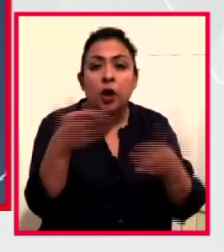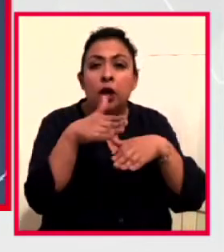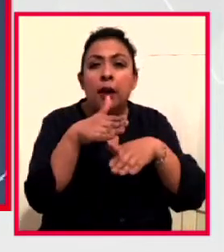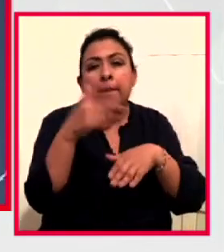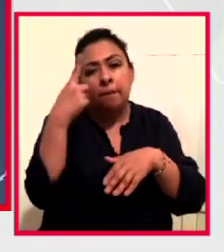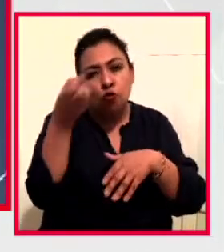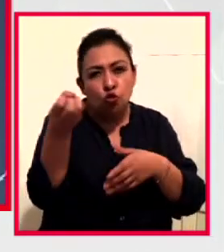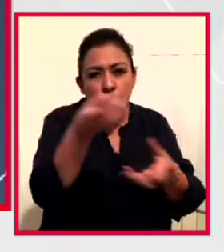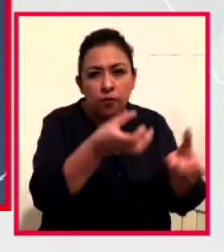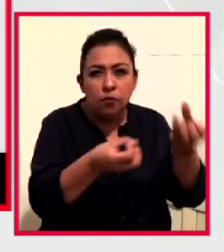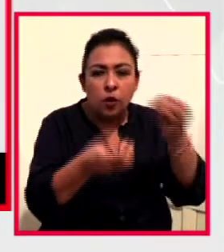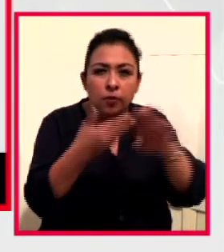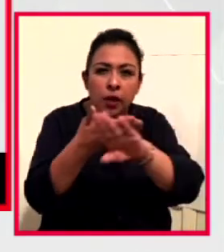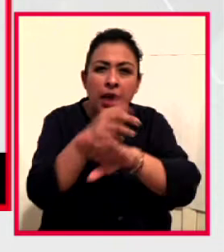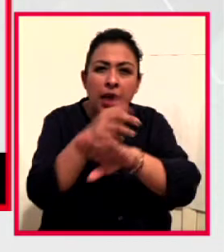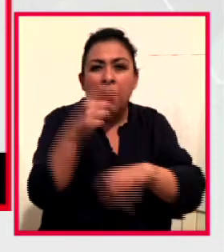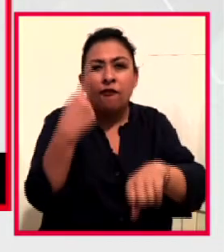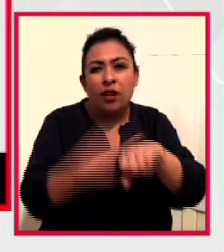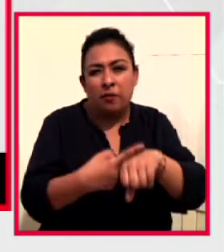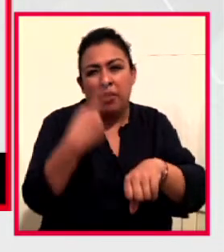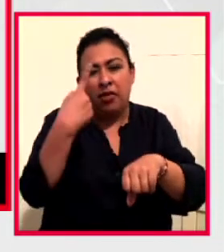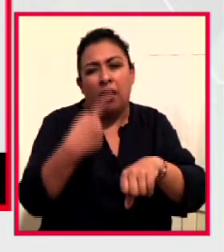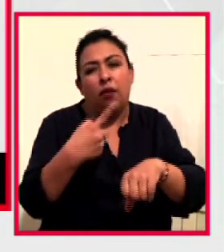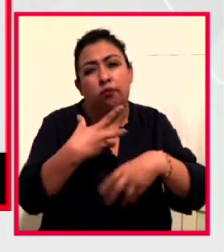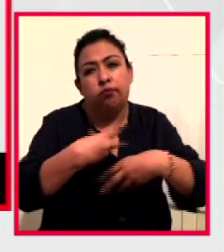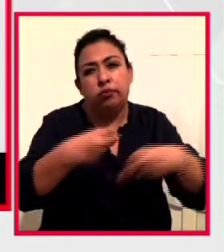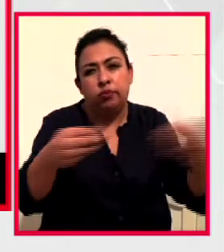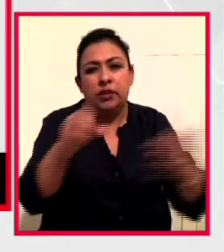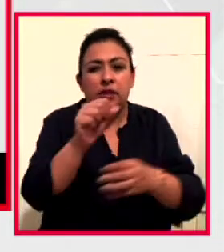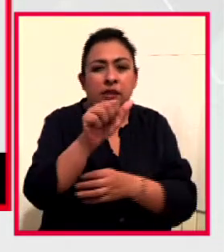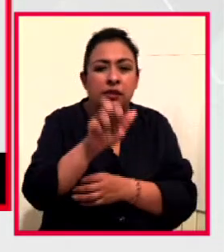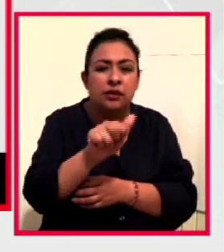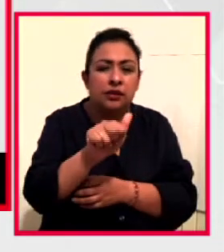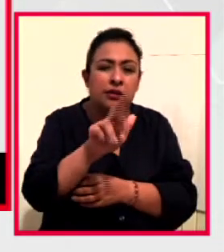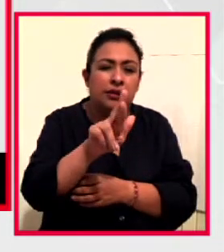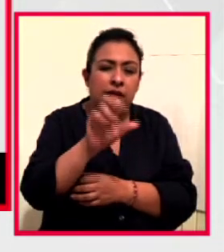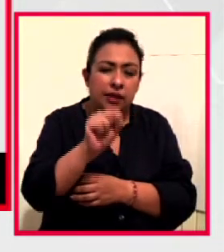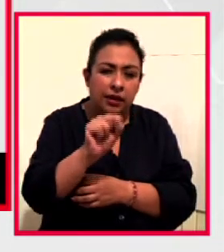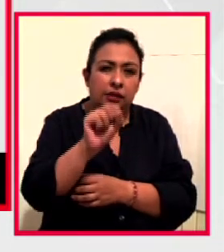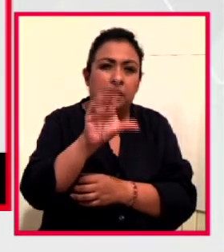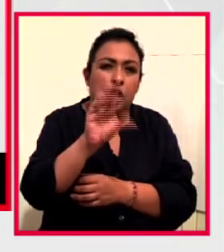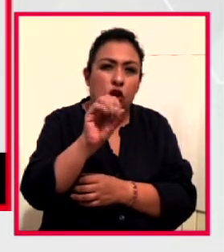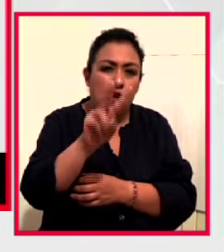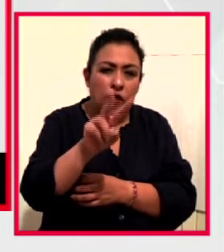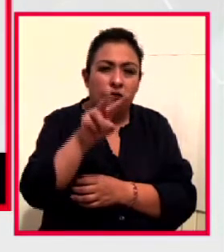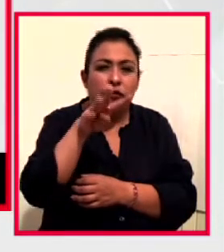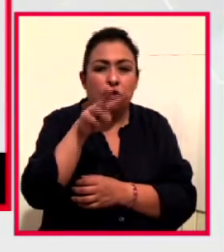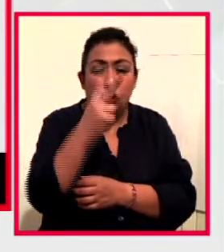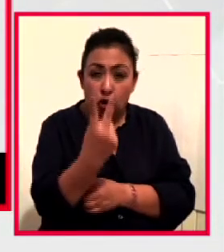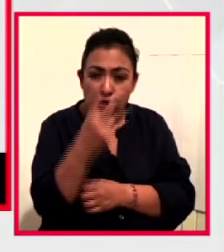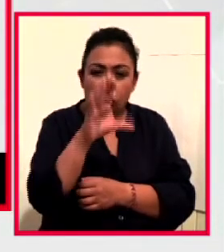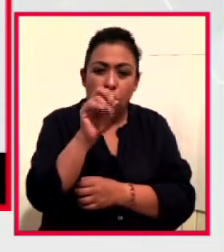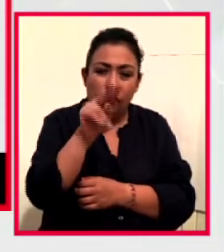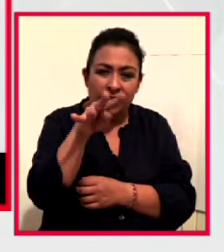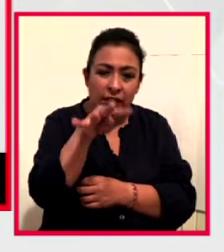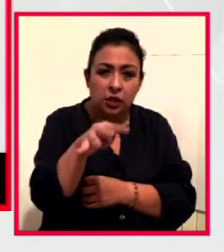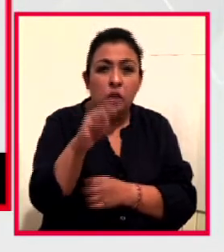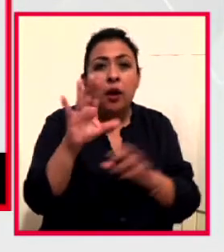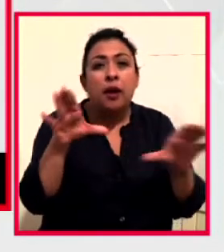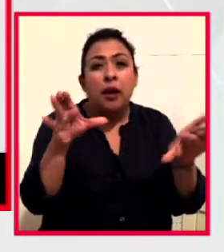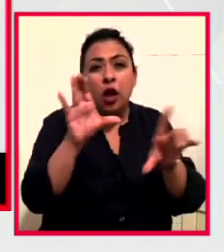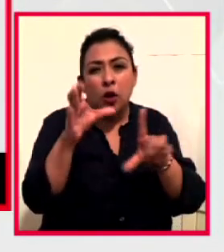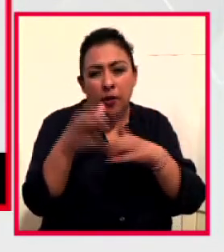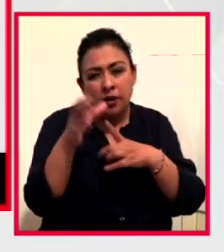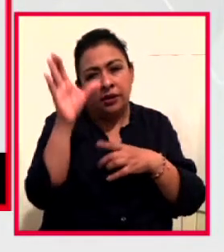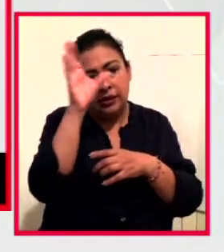en el combate a la pandemia causada por el virus SARS-CoV-2, el COVID-19, el Consejo Nacional de Ciencia y Tecnología lanza el